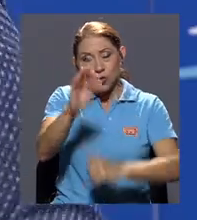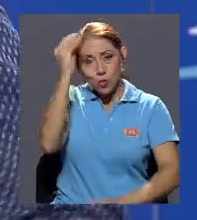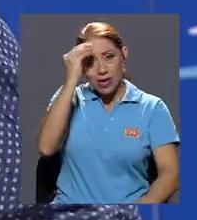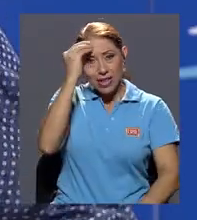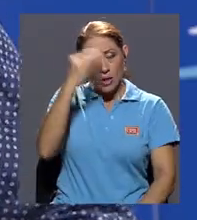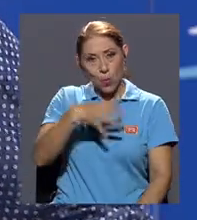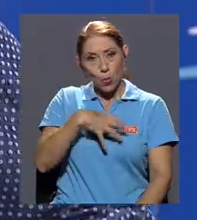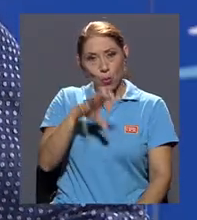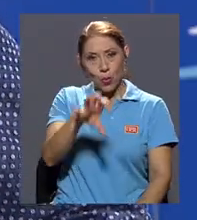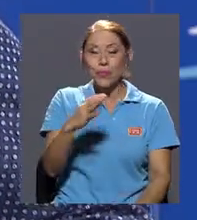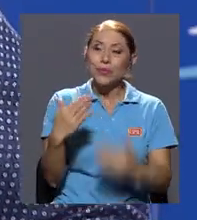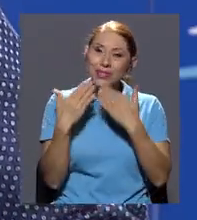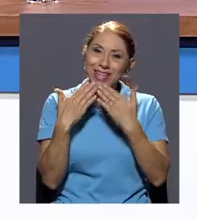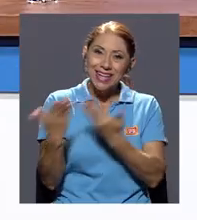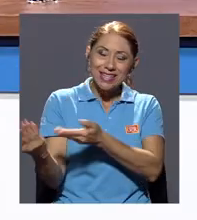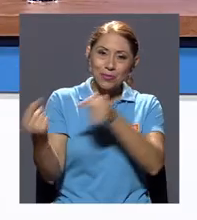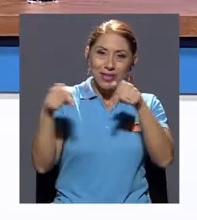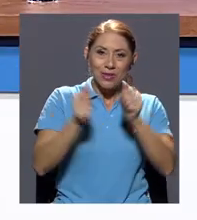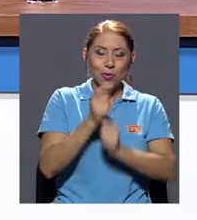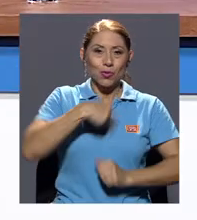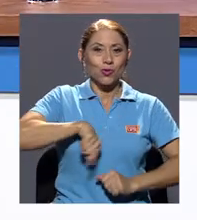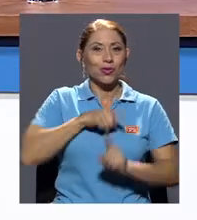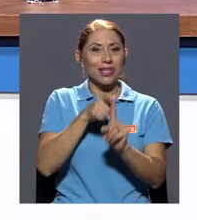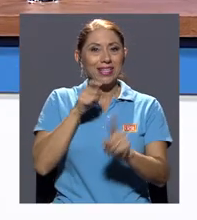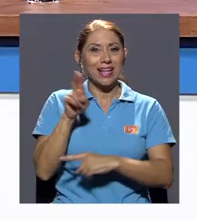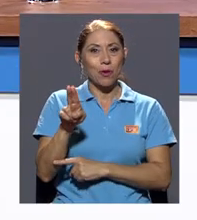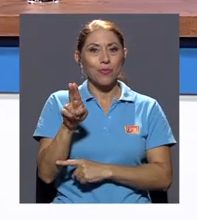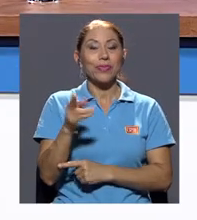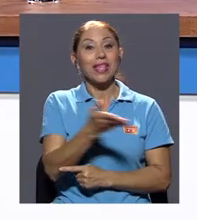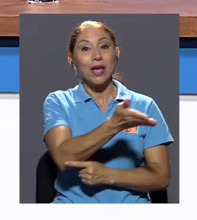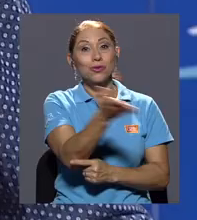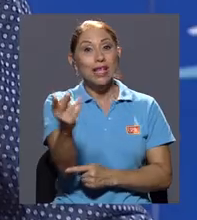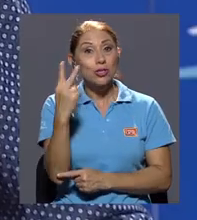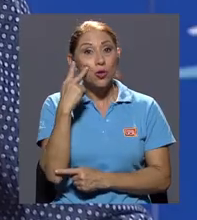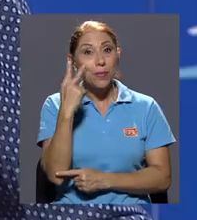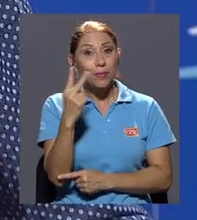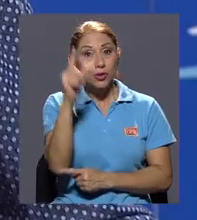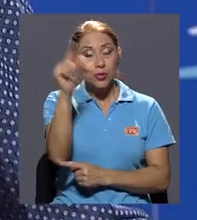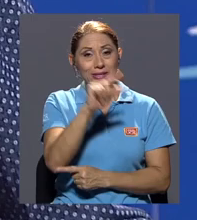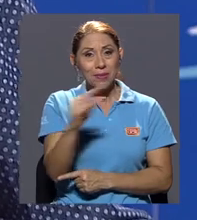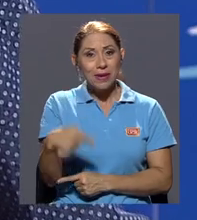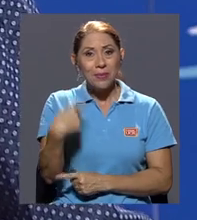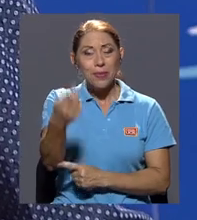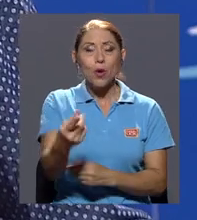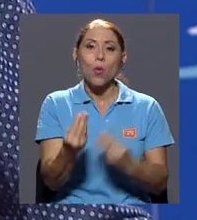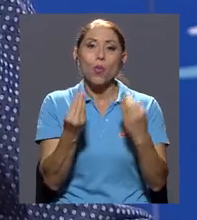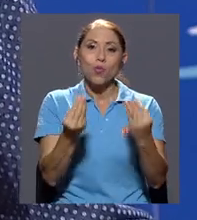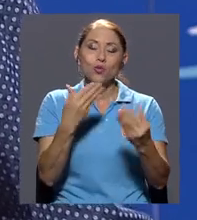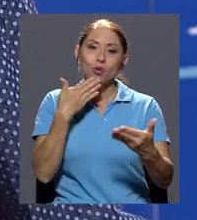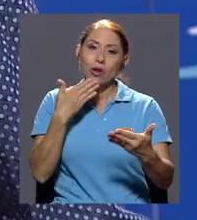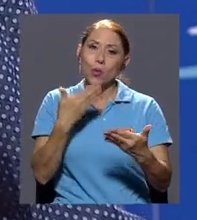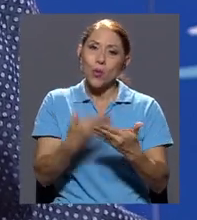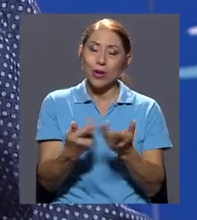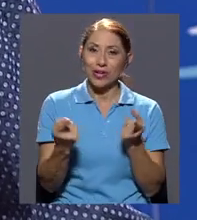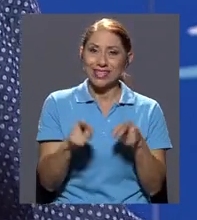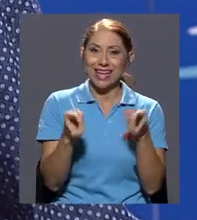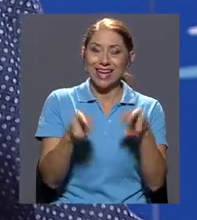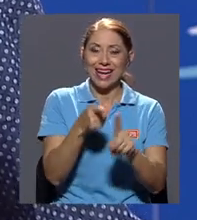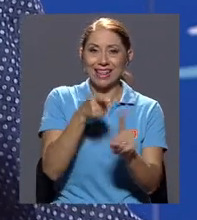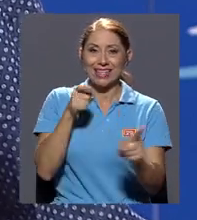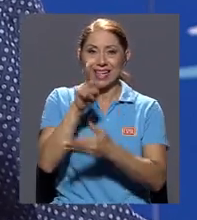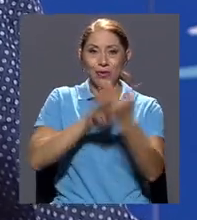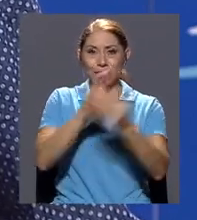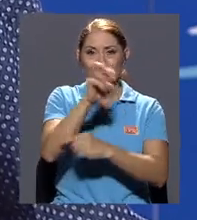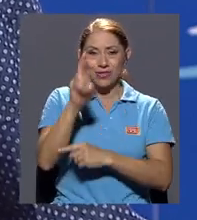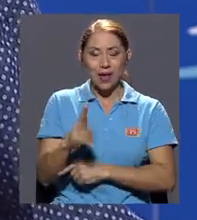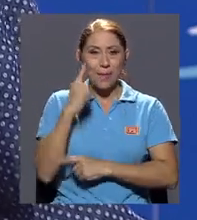Muchísimas gracias, Mauricio, por haber estado con nosotros desde la U. Y a ustedes nos vemos a la vuelta de una semana con mucho de lo bueno que se genera desde la Universidad de